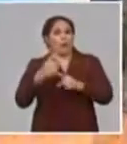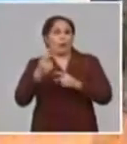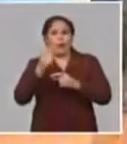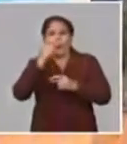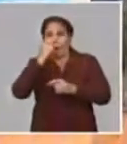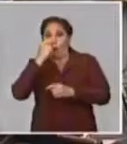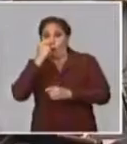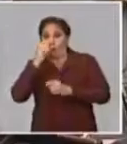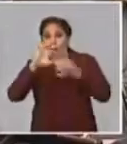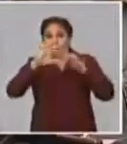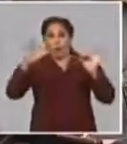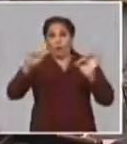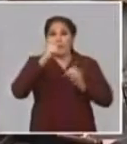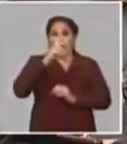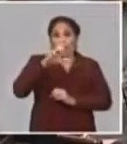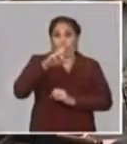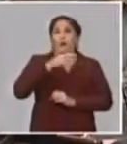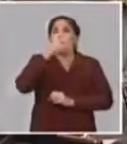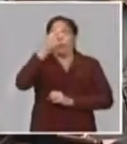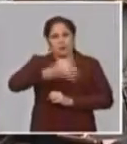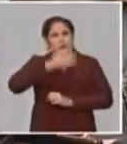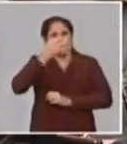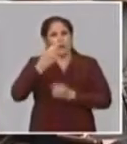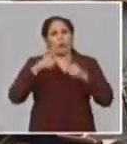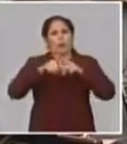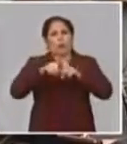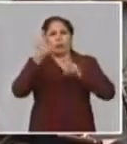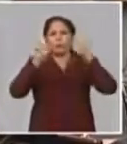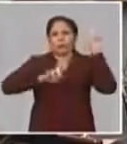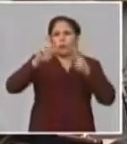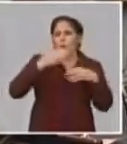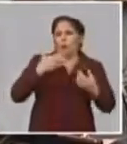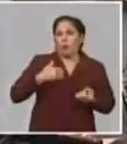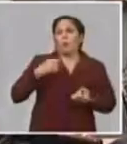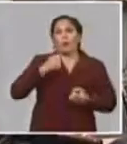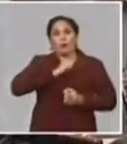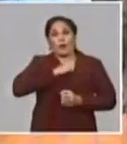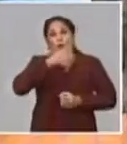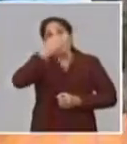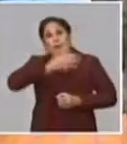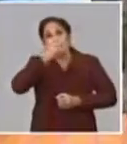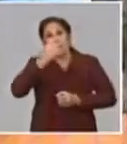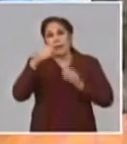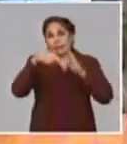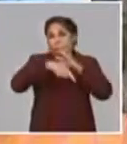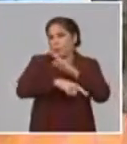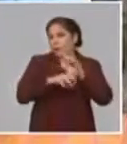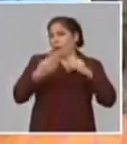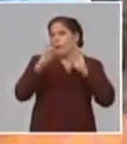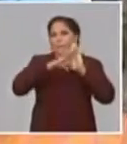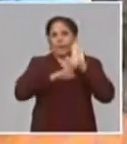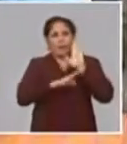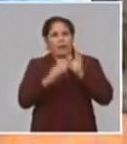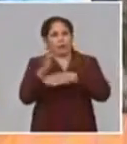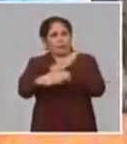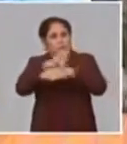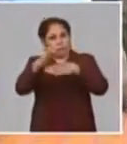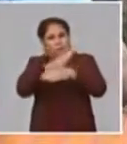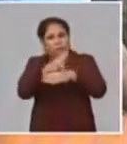compañero Carlos explicó todo lo que estamos haciendo de conjunto. Pero yo me quiero referir a algunas medidas, algunas